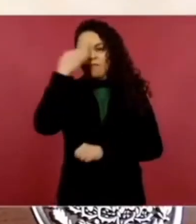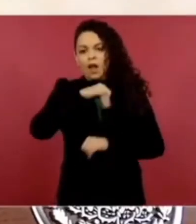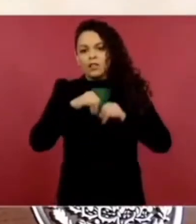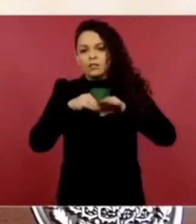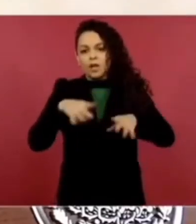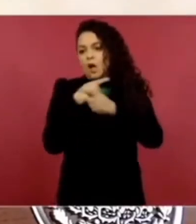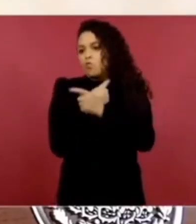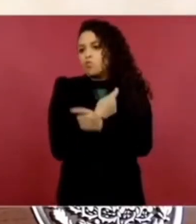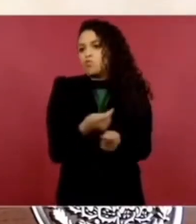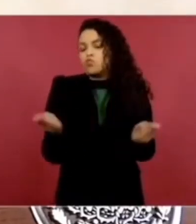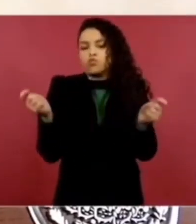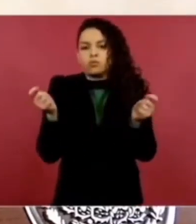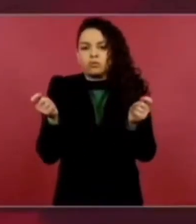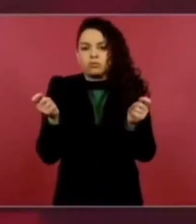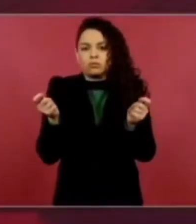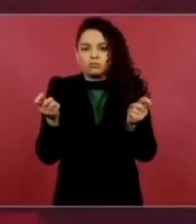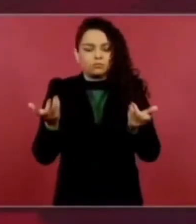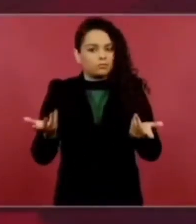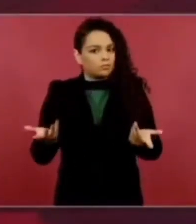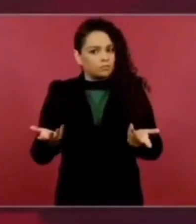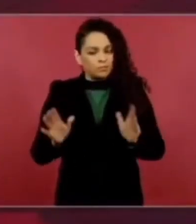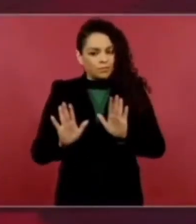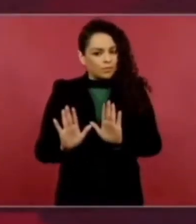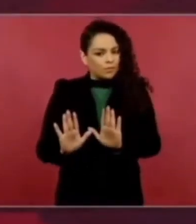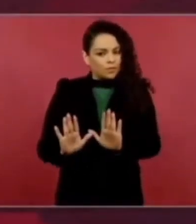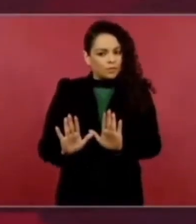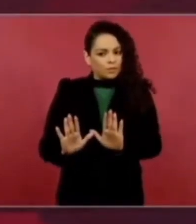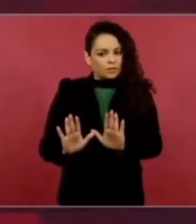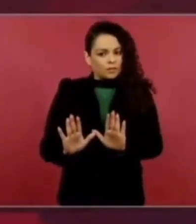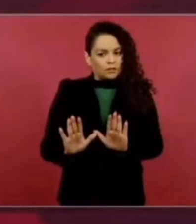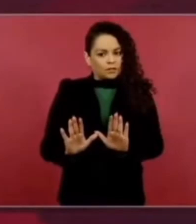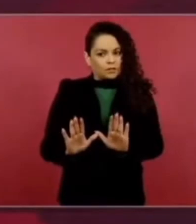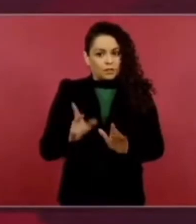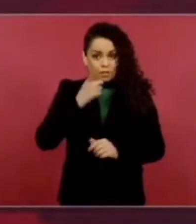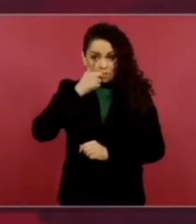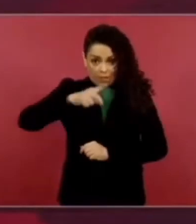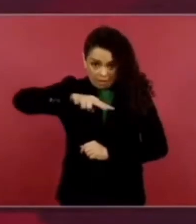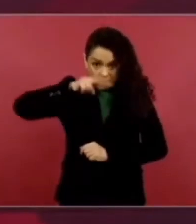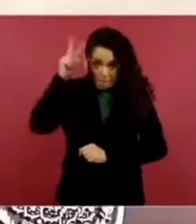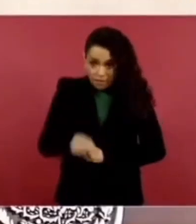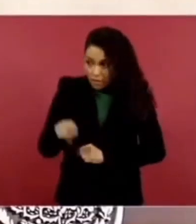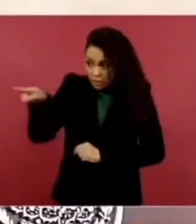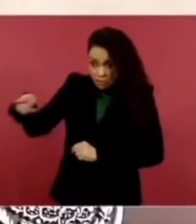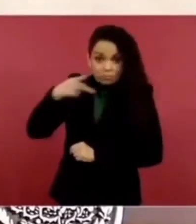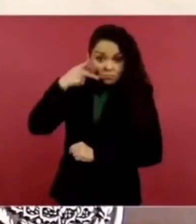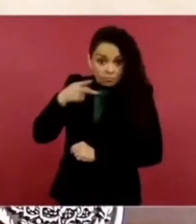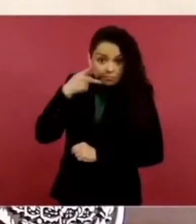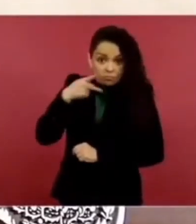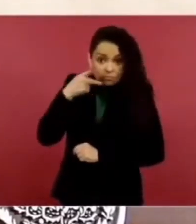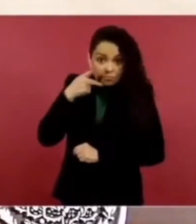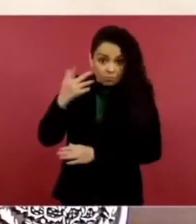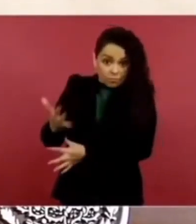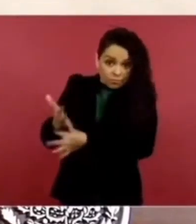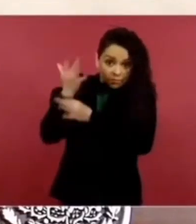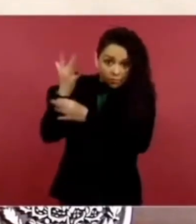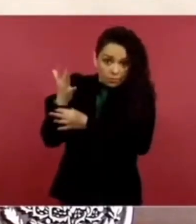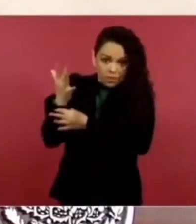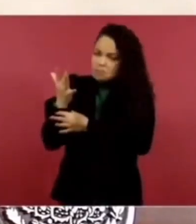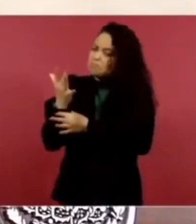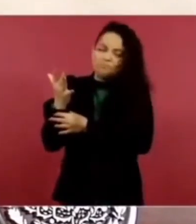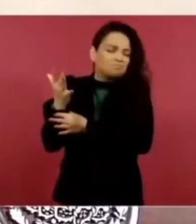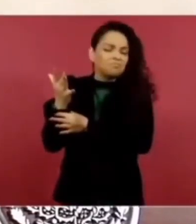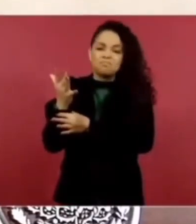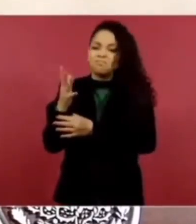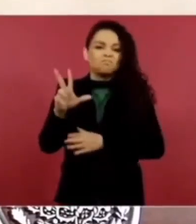No están siendo objetivos, no están hablando con la verdad. ¿Por qué? Primero,